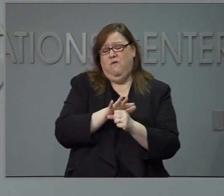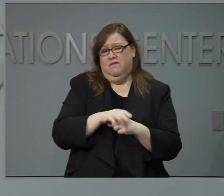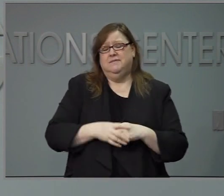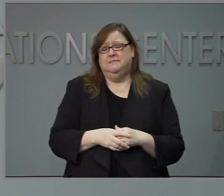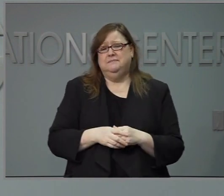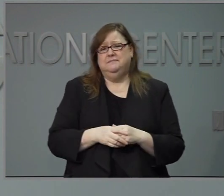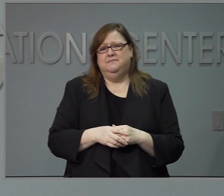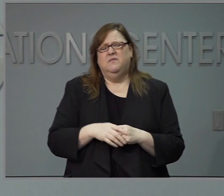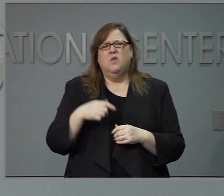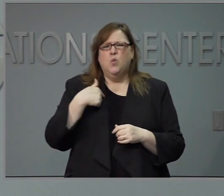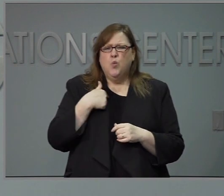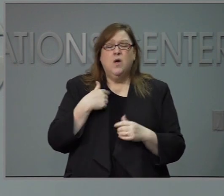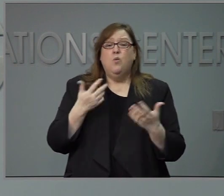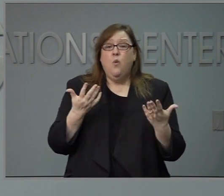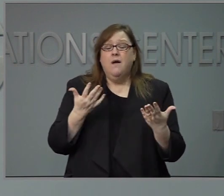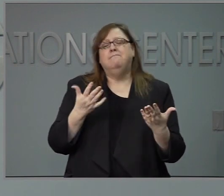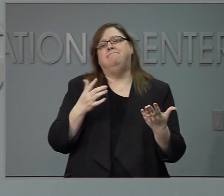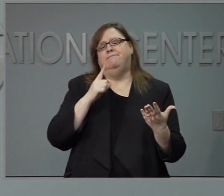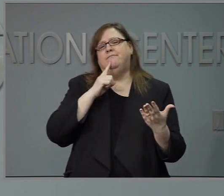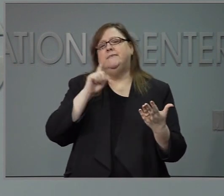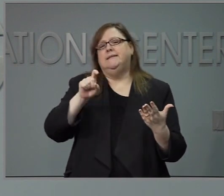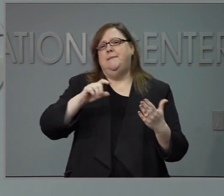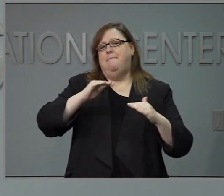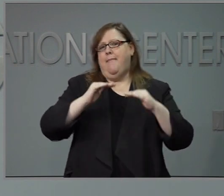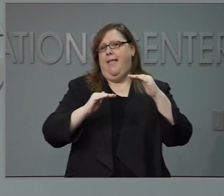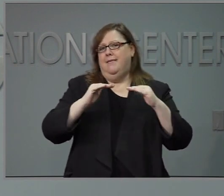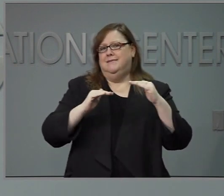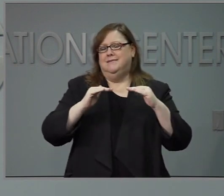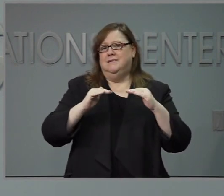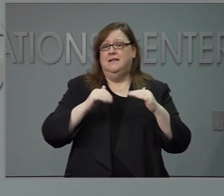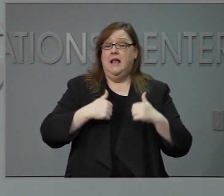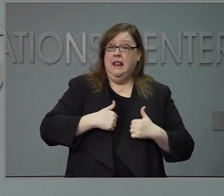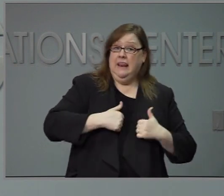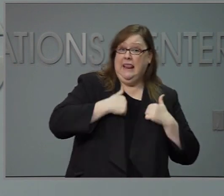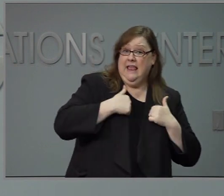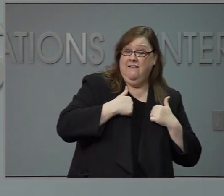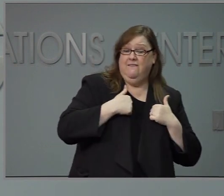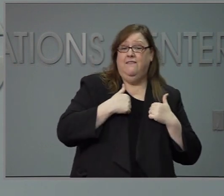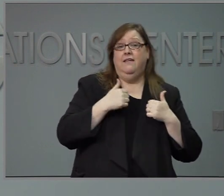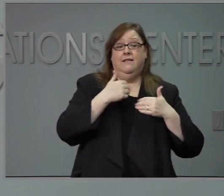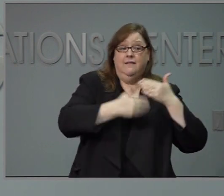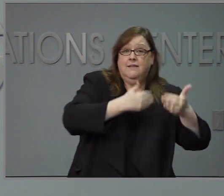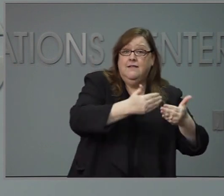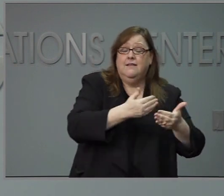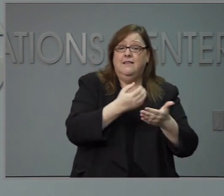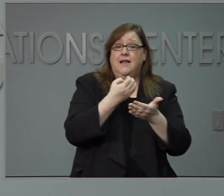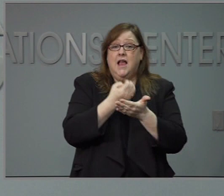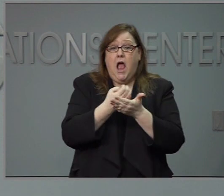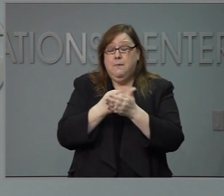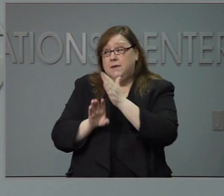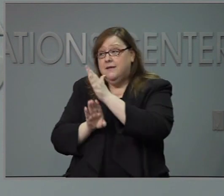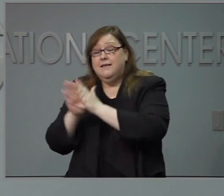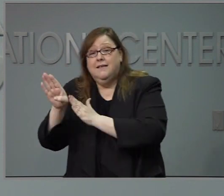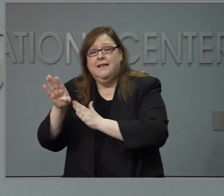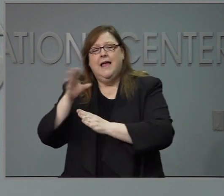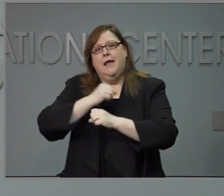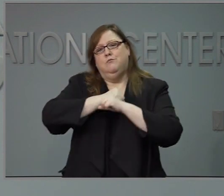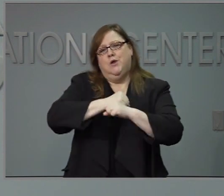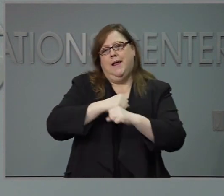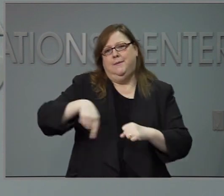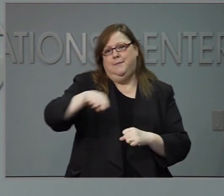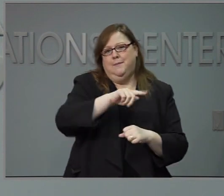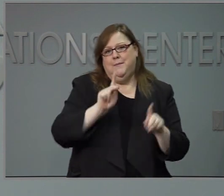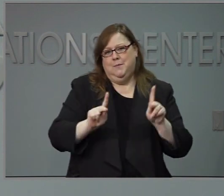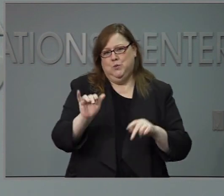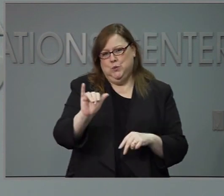vivir con este virus protegiendo la salud pública y reiniciando la economía. Quisiera comenzar el día de hoy con nuestros